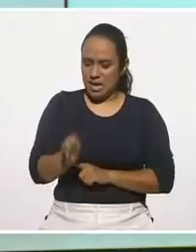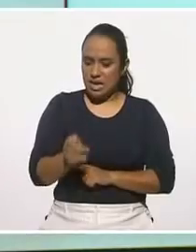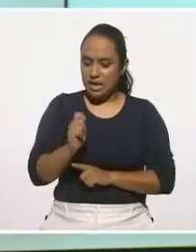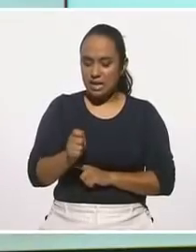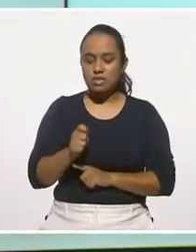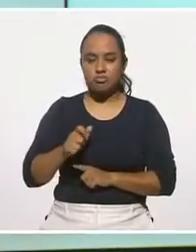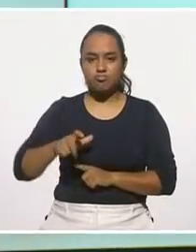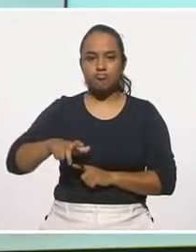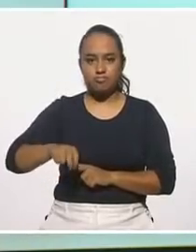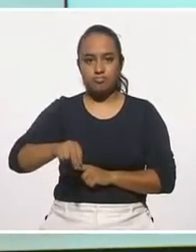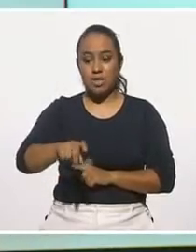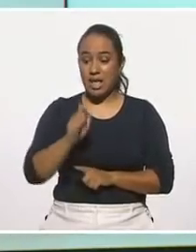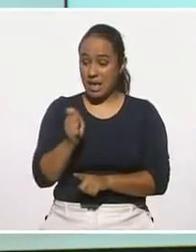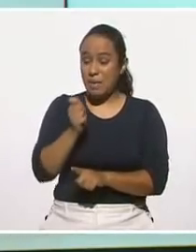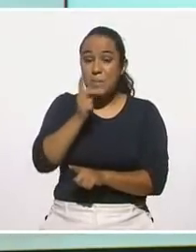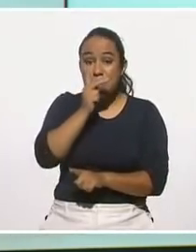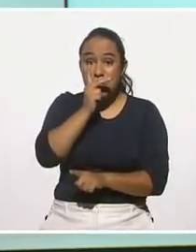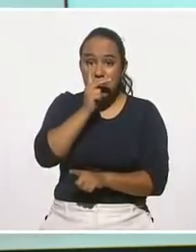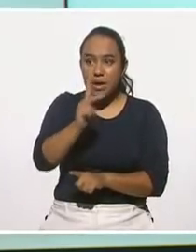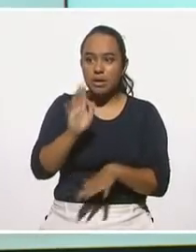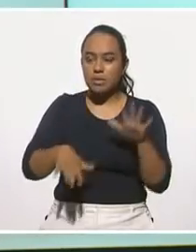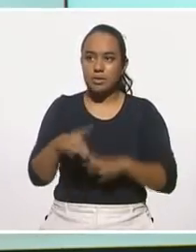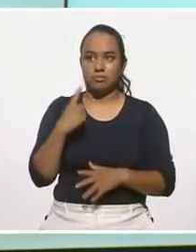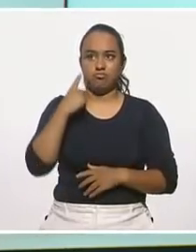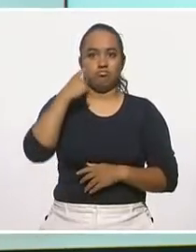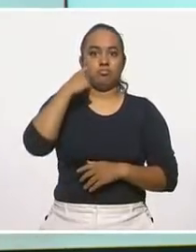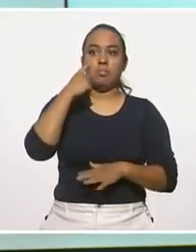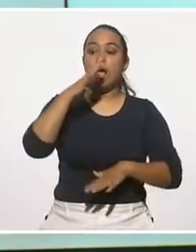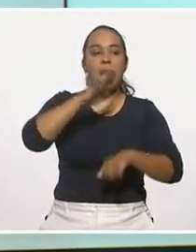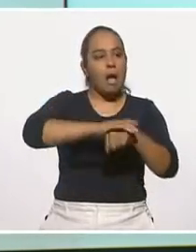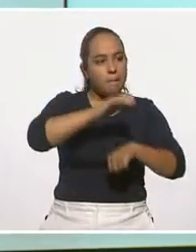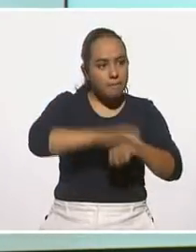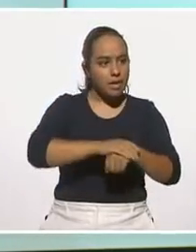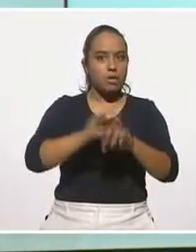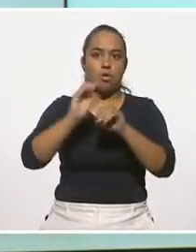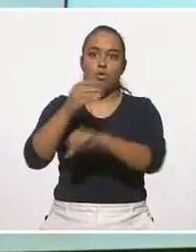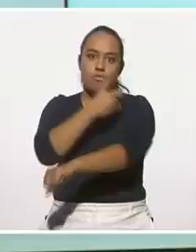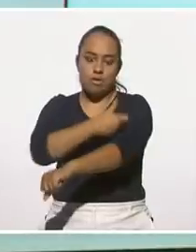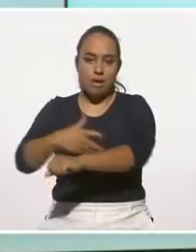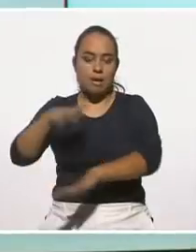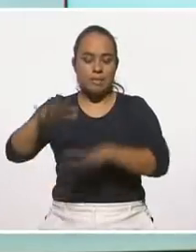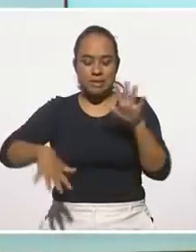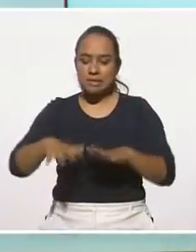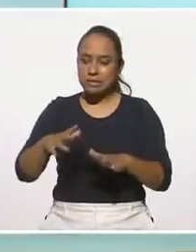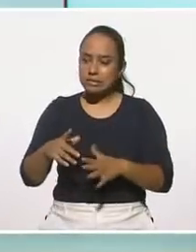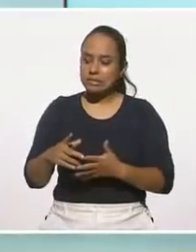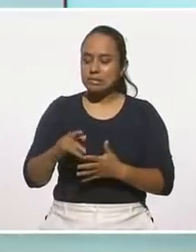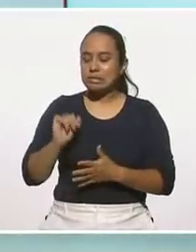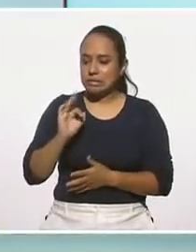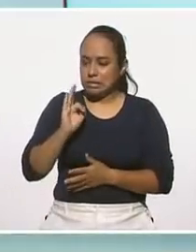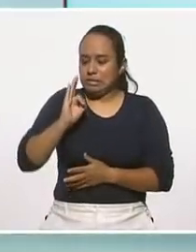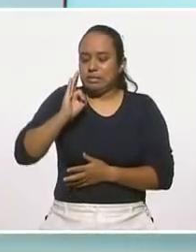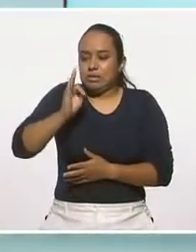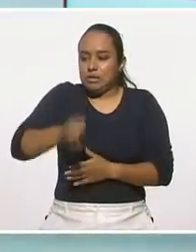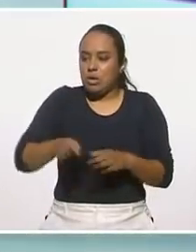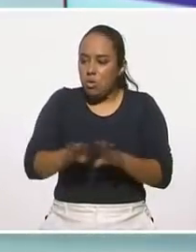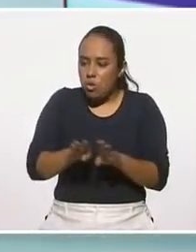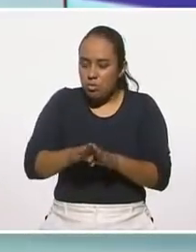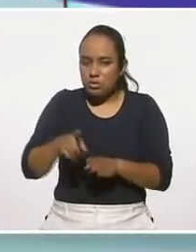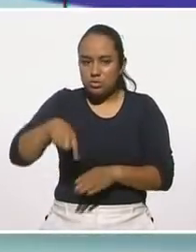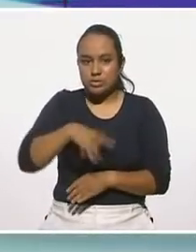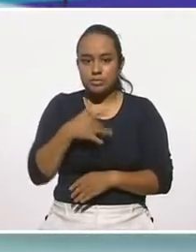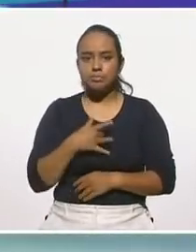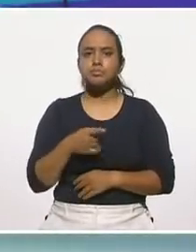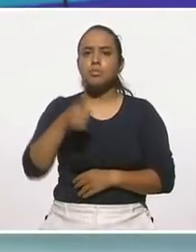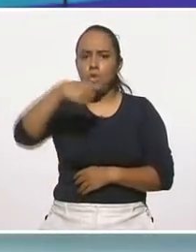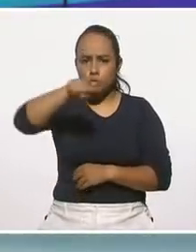constante. Ya es una palabra que escuchamos tanto con amigos como familiares. Entonces, pues, queremos escucharlos, leerlos a